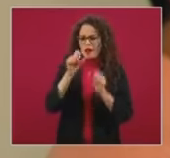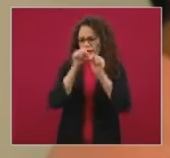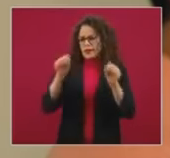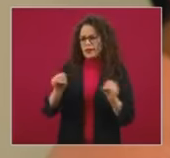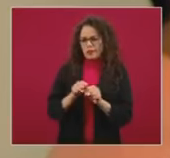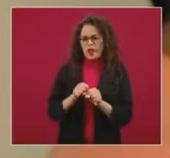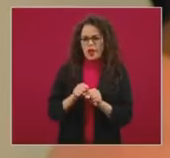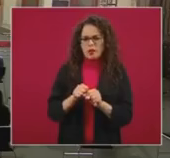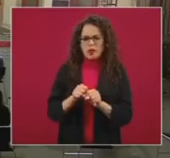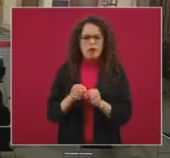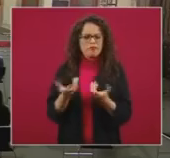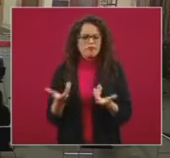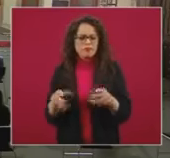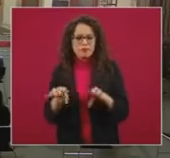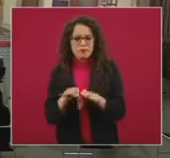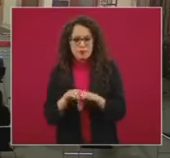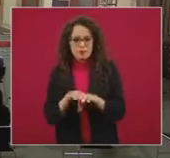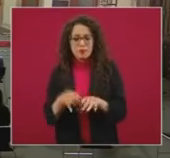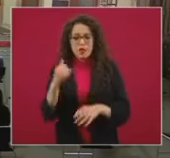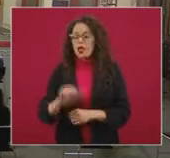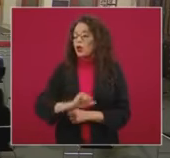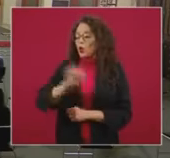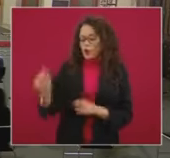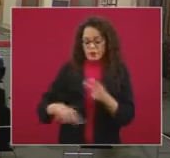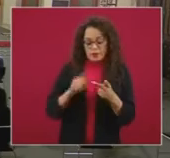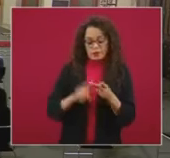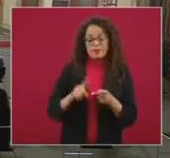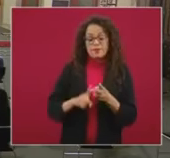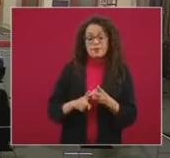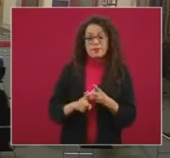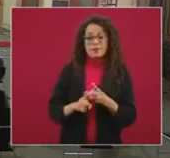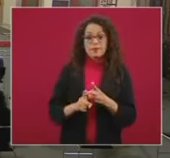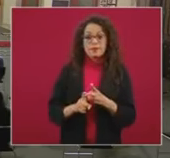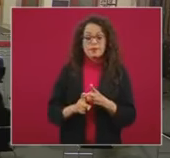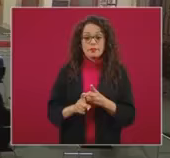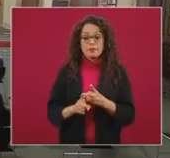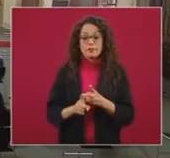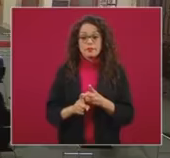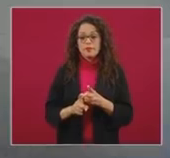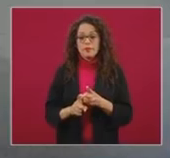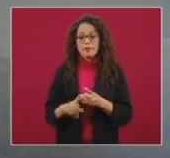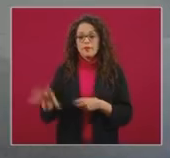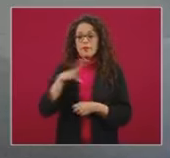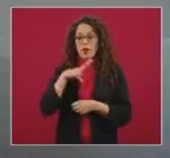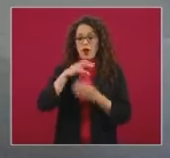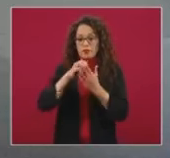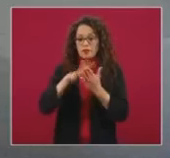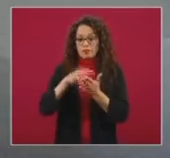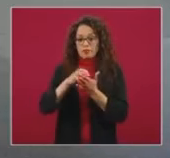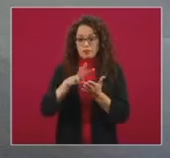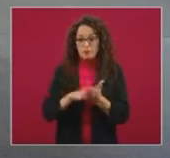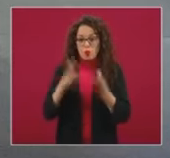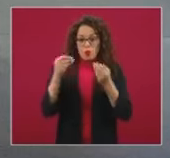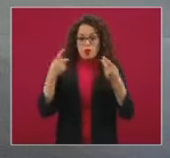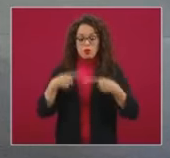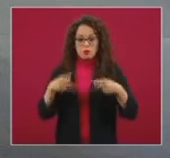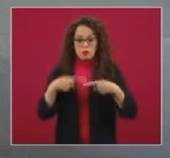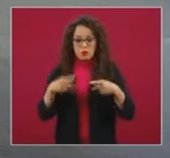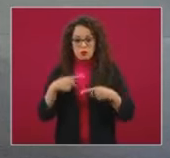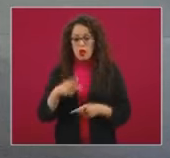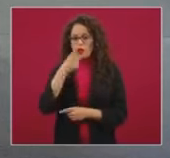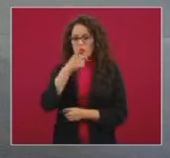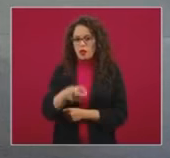otra tiene que ver con las recuperaciones. Hemos tenido muchos reportes de gente que ha tenido aunque sea una